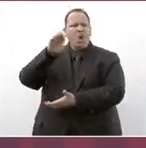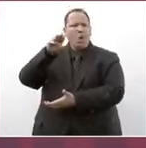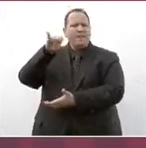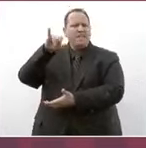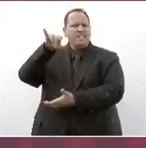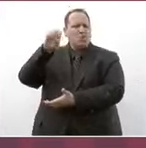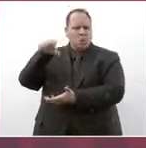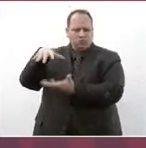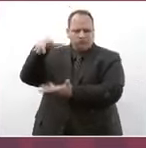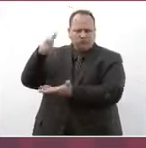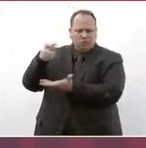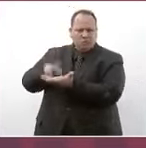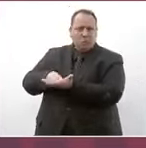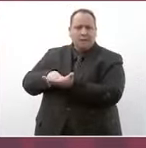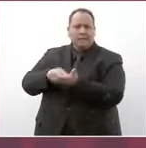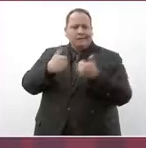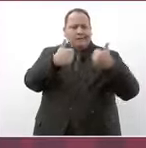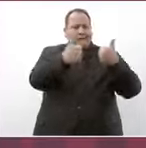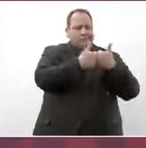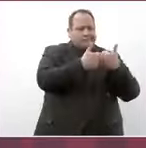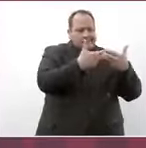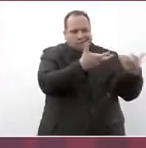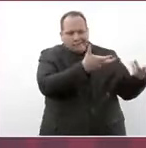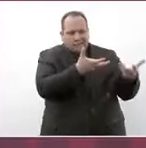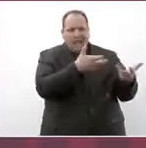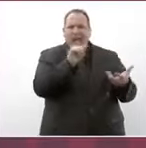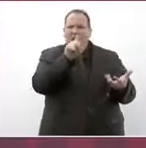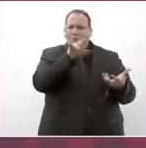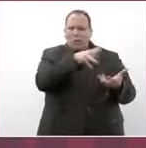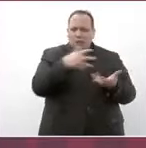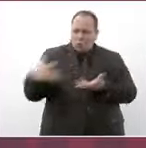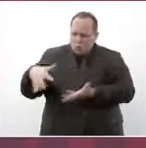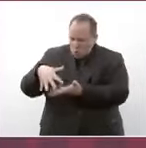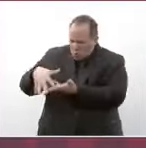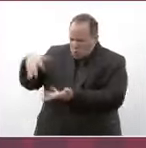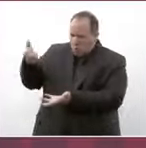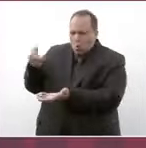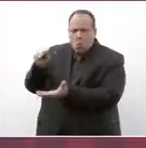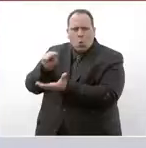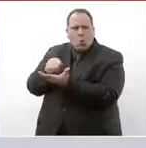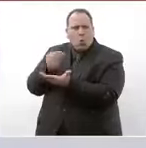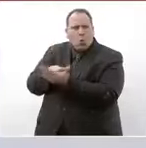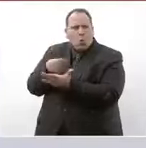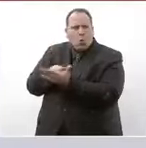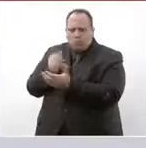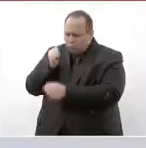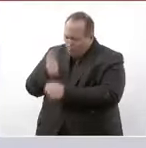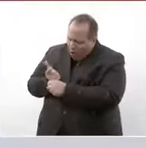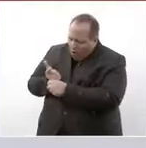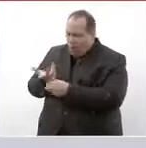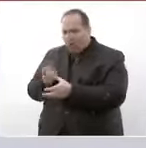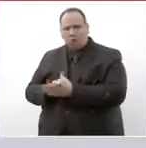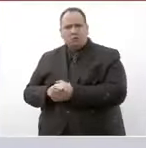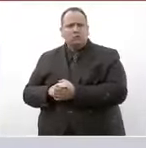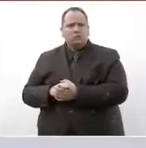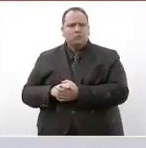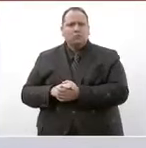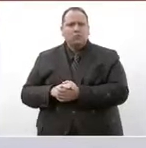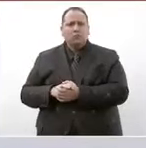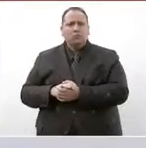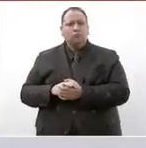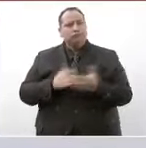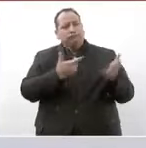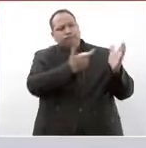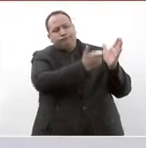de aduanas es un fideicomiso que obtiene